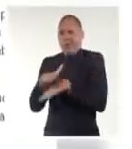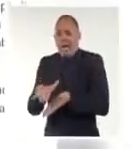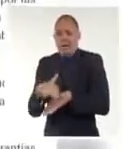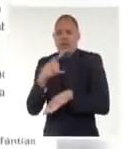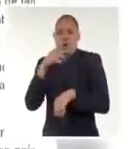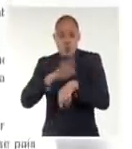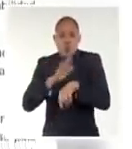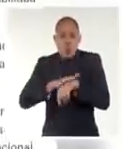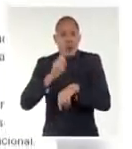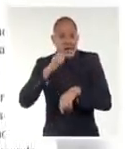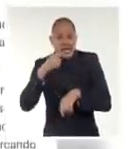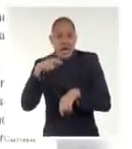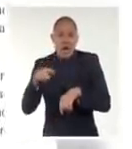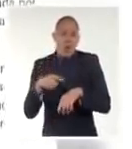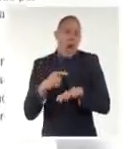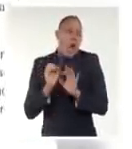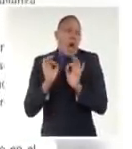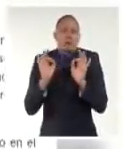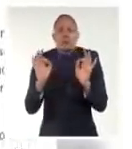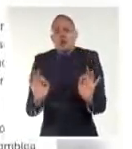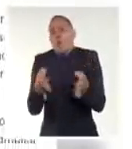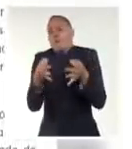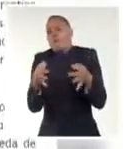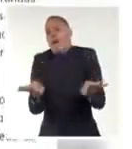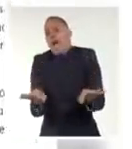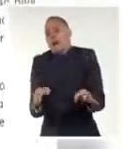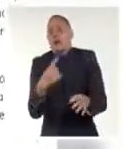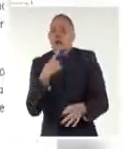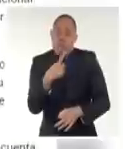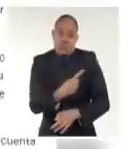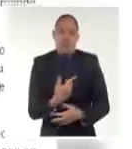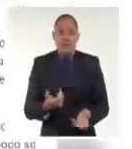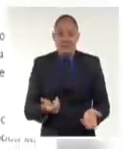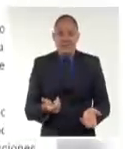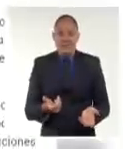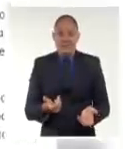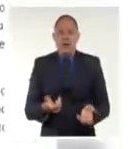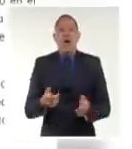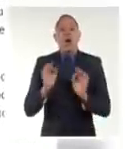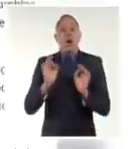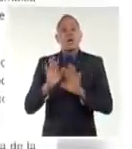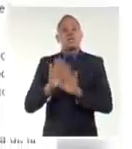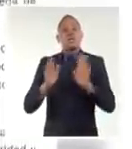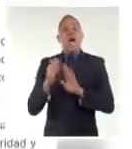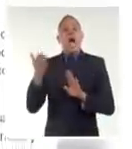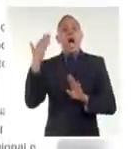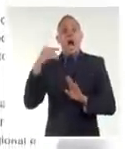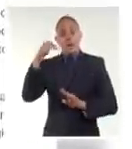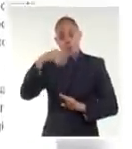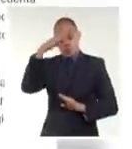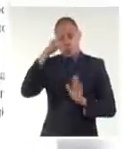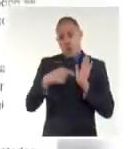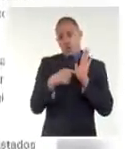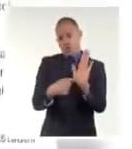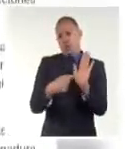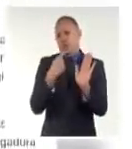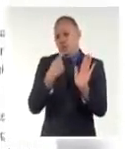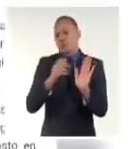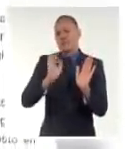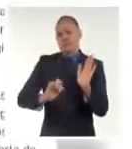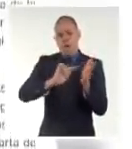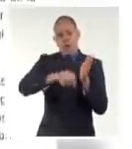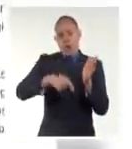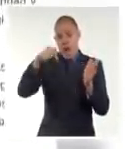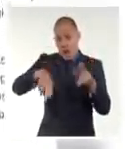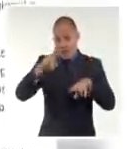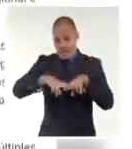planeta como resultado de sus guerras de rapiña. Así lo afirma la declaración del gobierno revolucionario de Cuba, firmada en